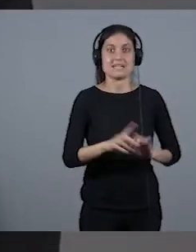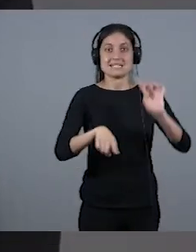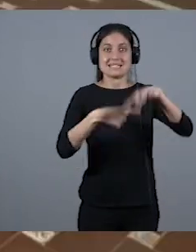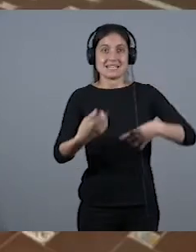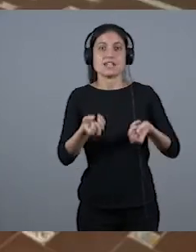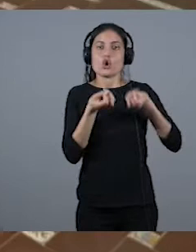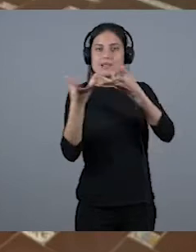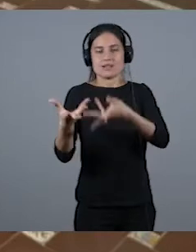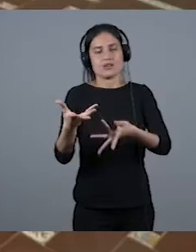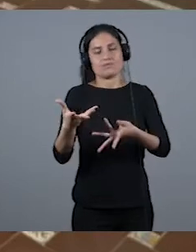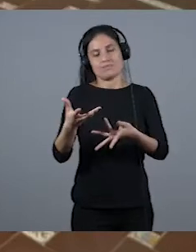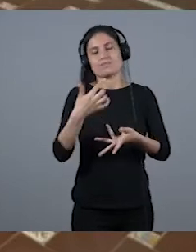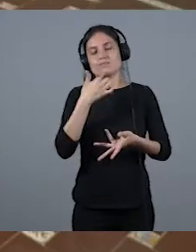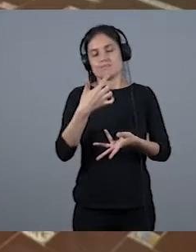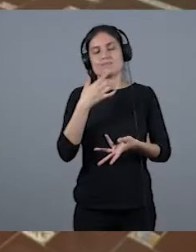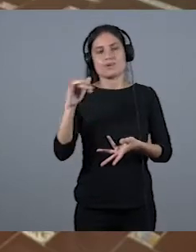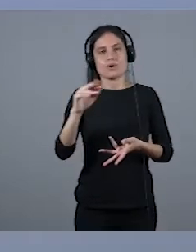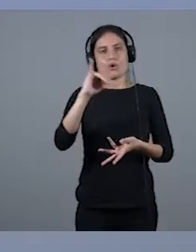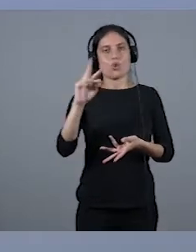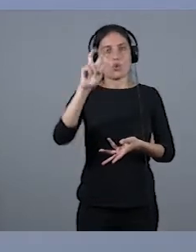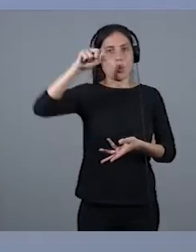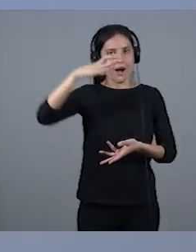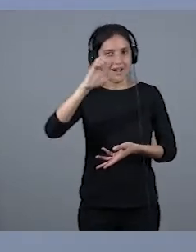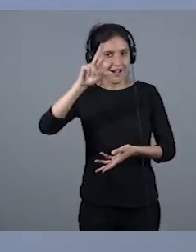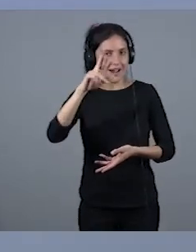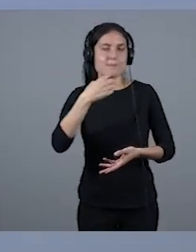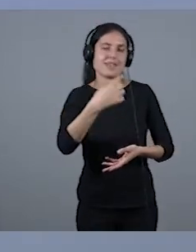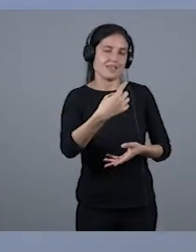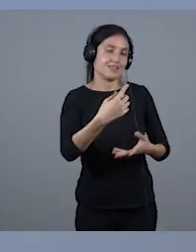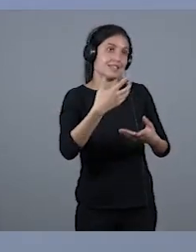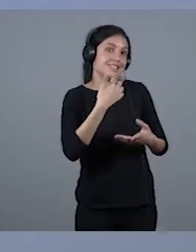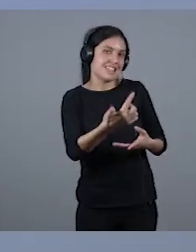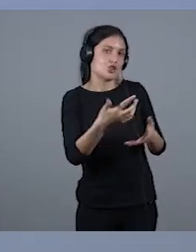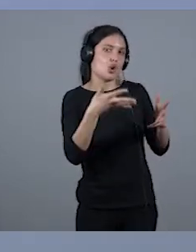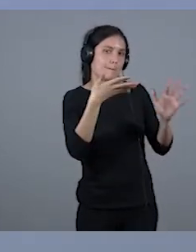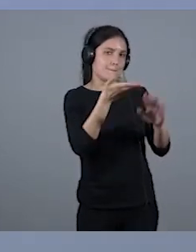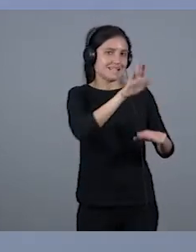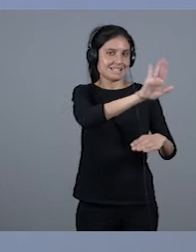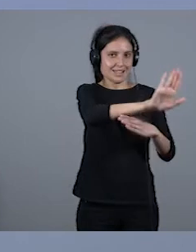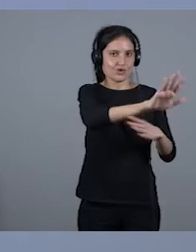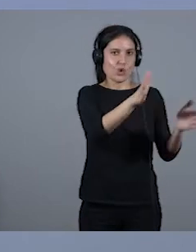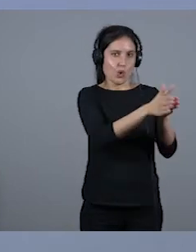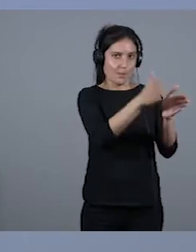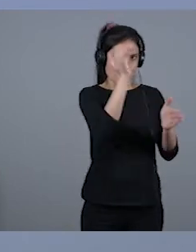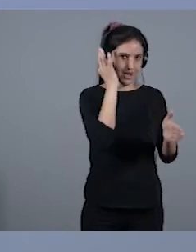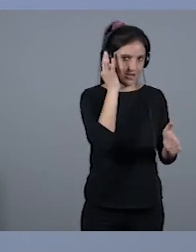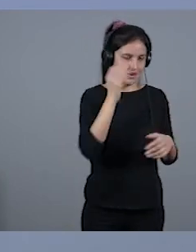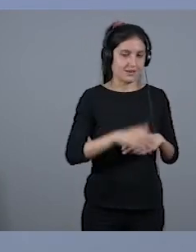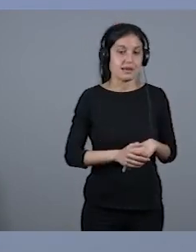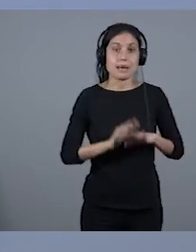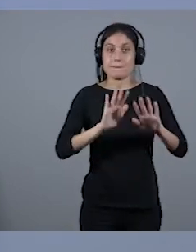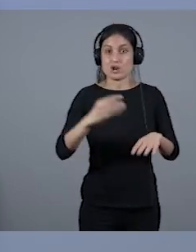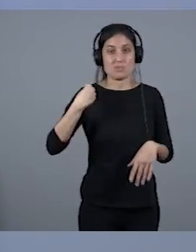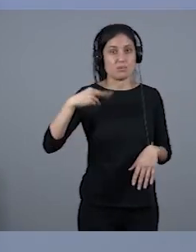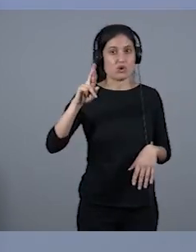les presentamos a nuestra nueva compañera de deporte. Pero esta compañera de deporte sufrió en el izquierdo Rodríguez lo que decía Raquel.